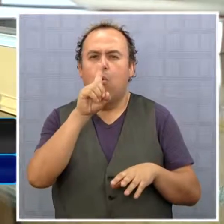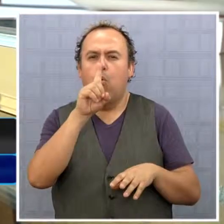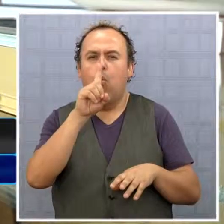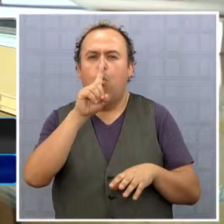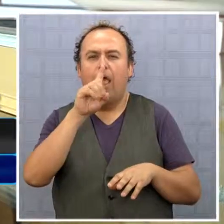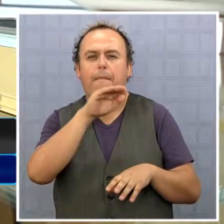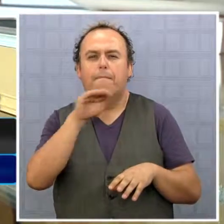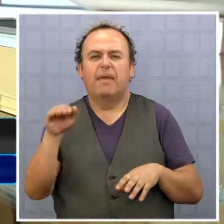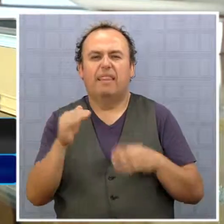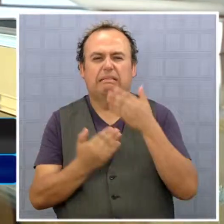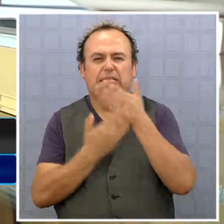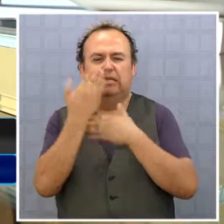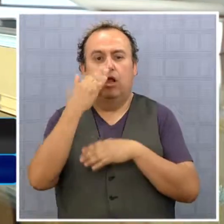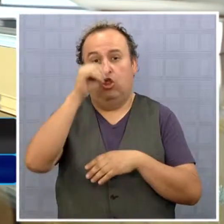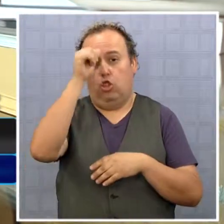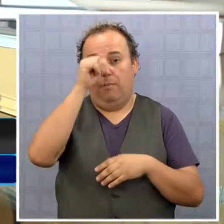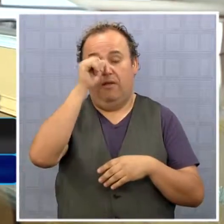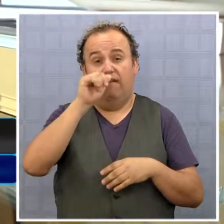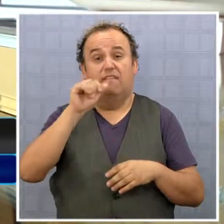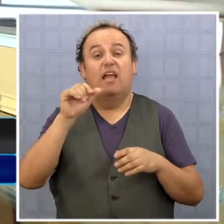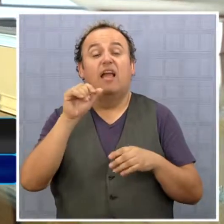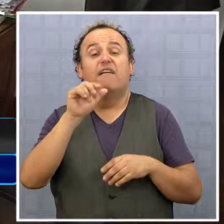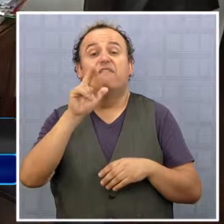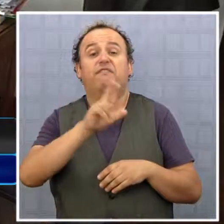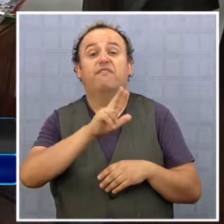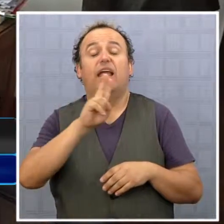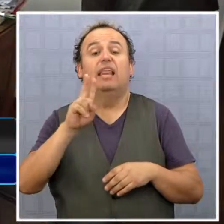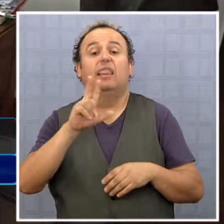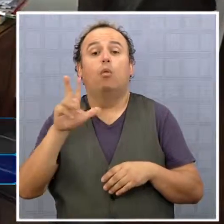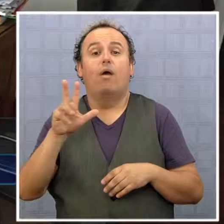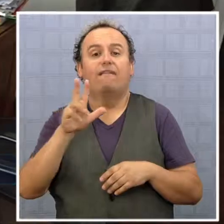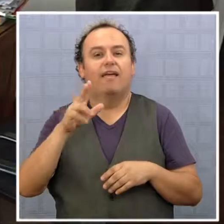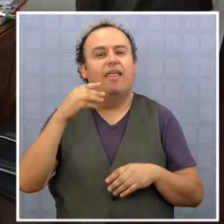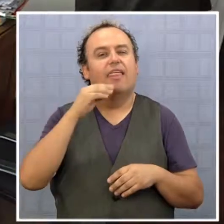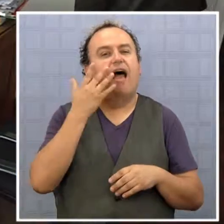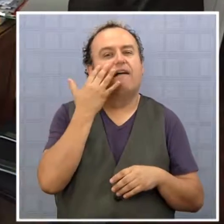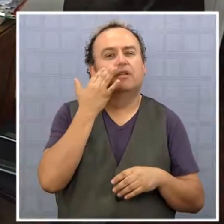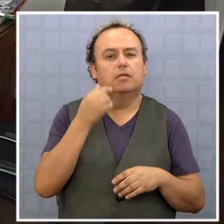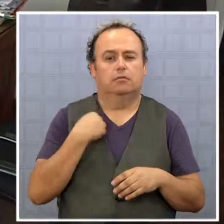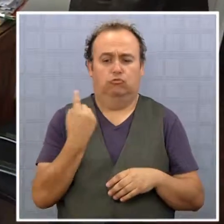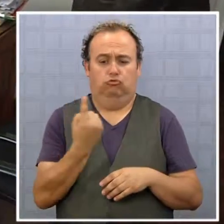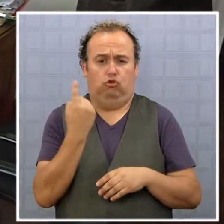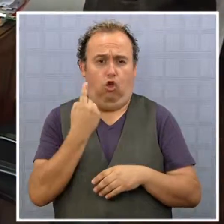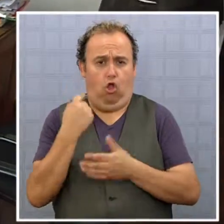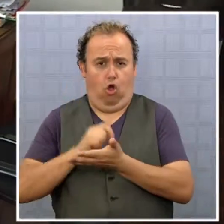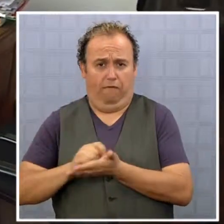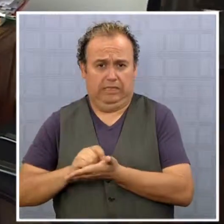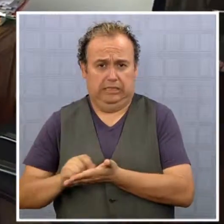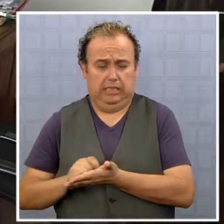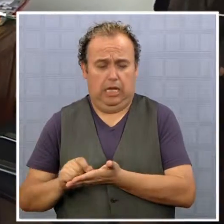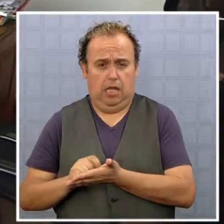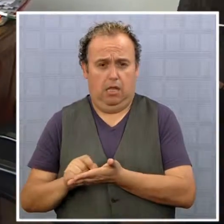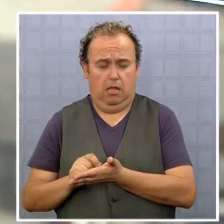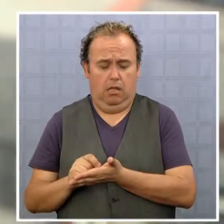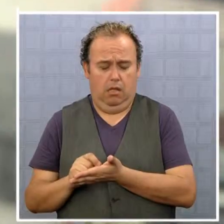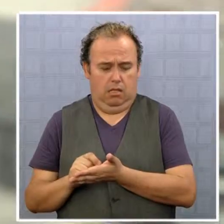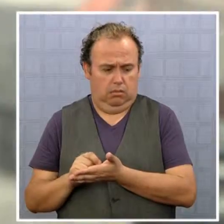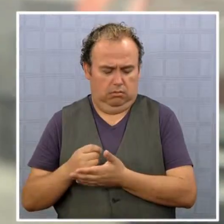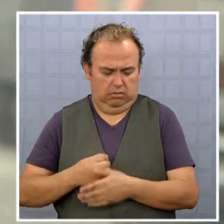de la 1.30 de la madrugada del domingo 29 de abril, mientras Quevedo se encontraba solo en su oficina.